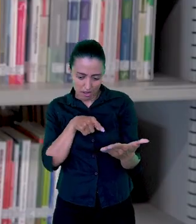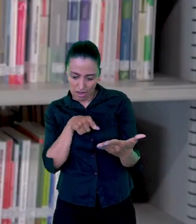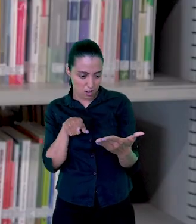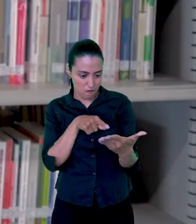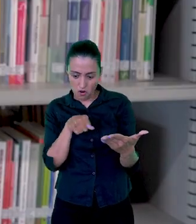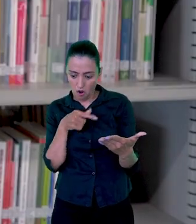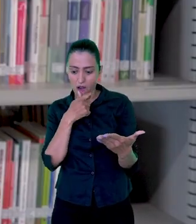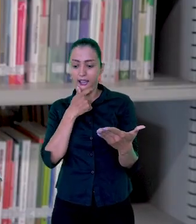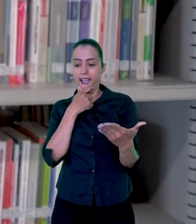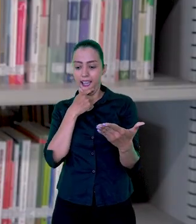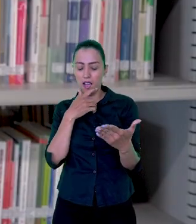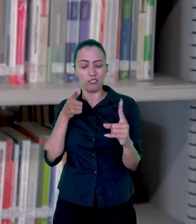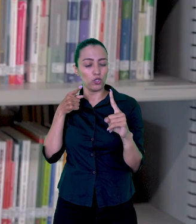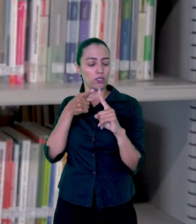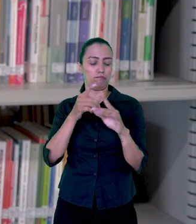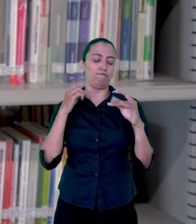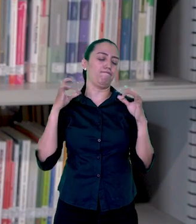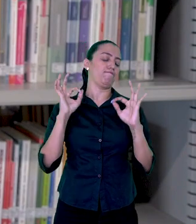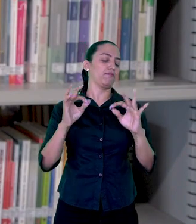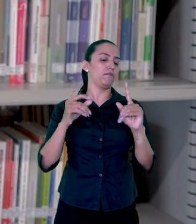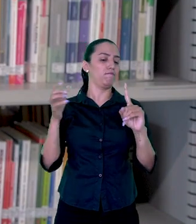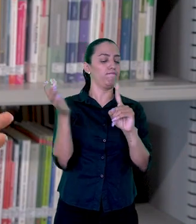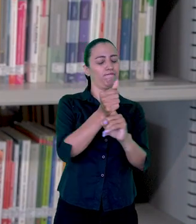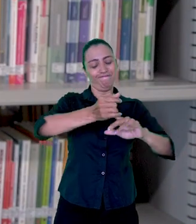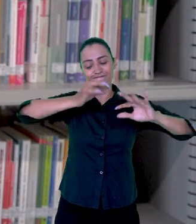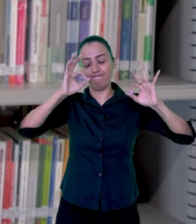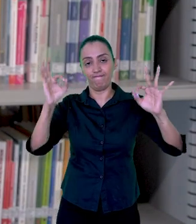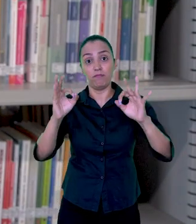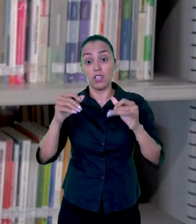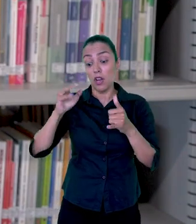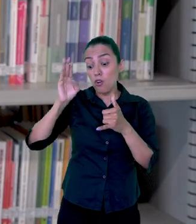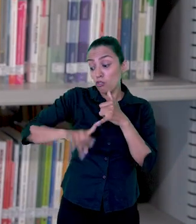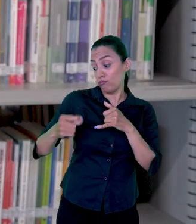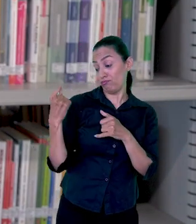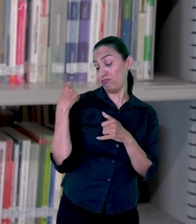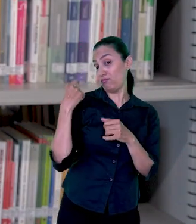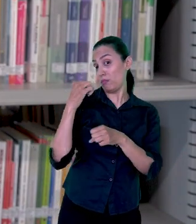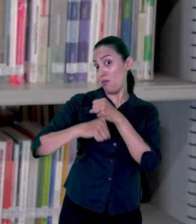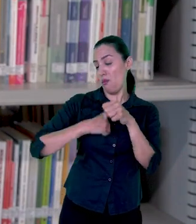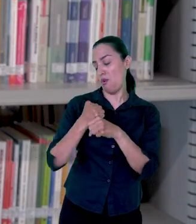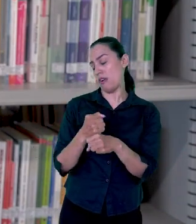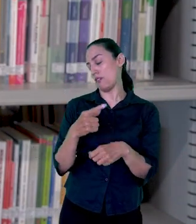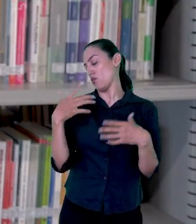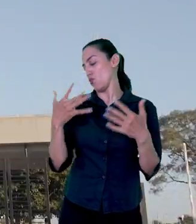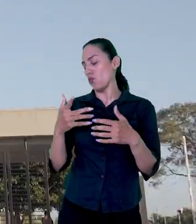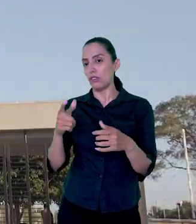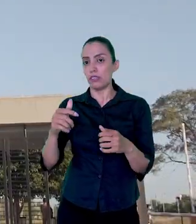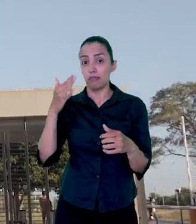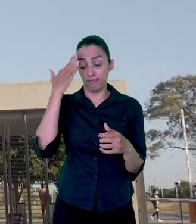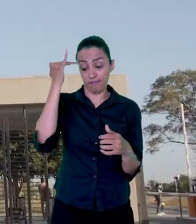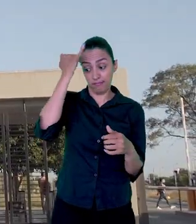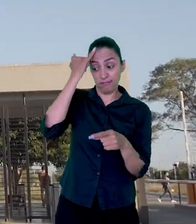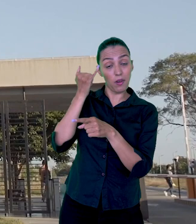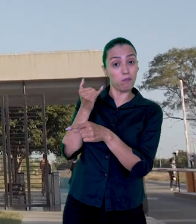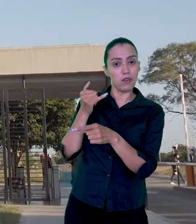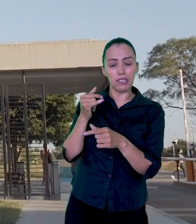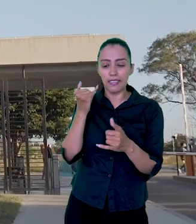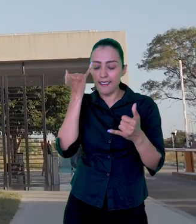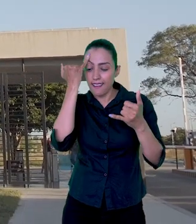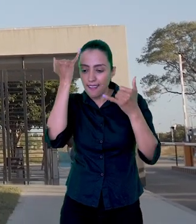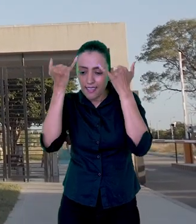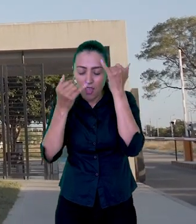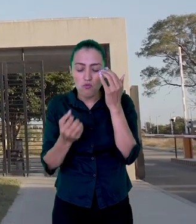-evaluación han sido exitosos. En últimas, en este último año desde la dirección académica hemos entendido nuevas